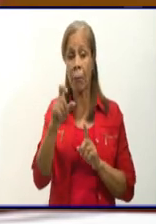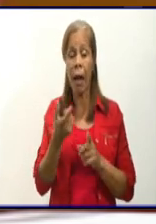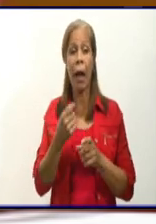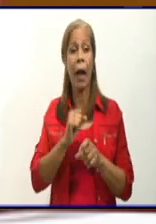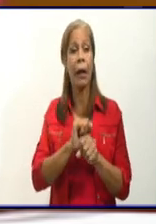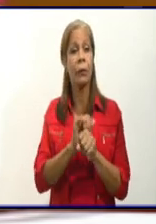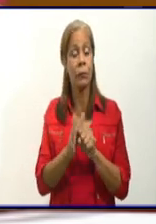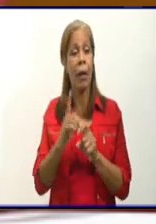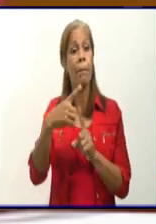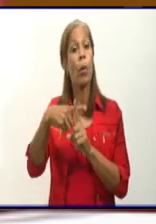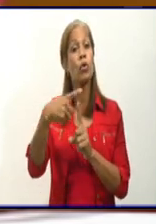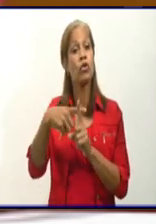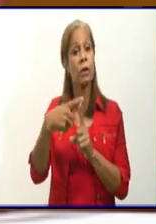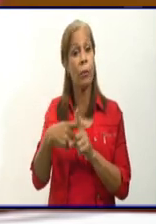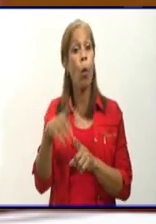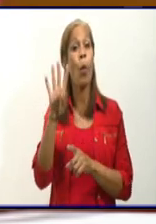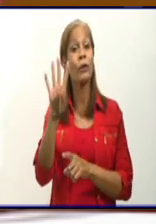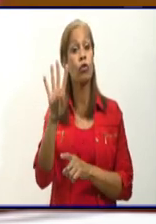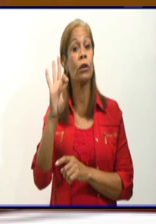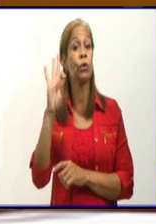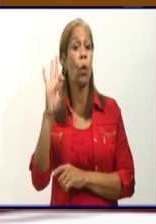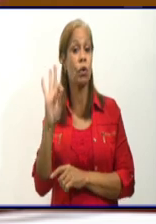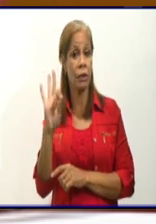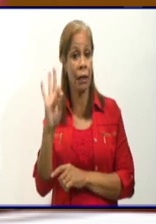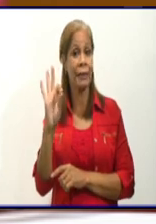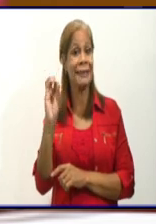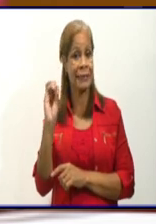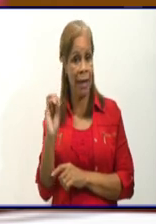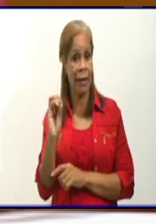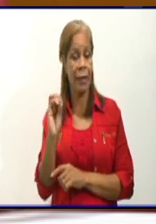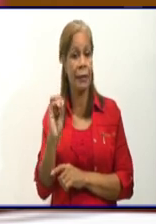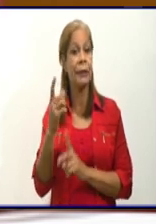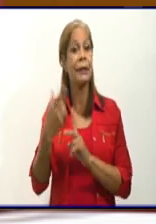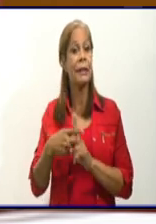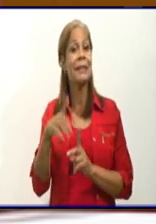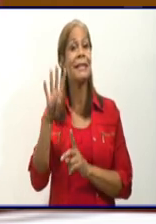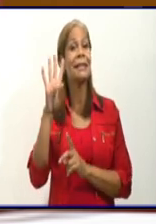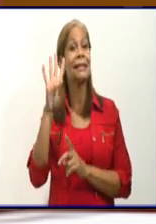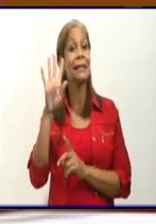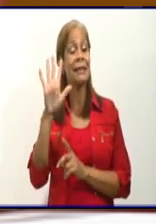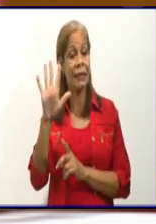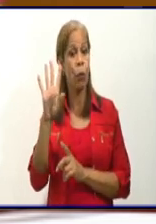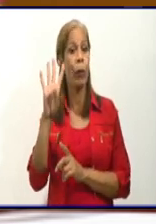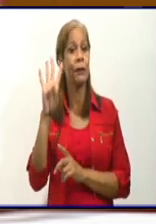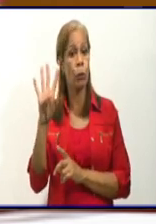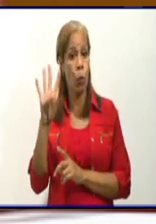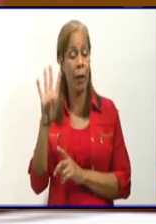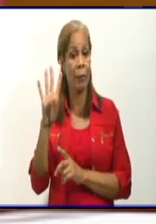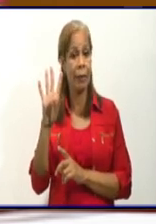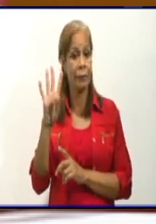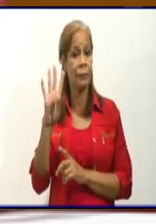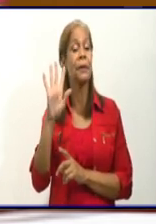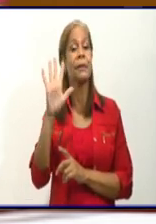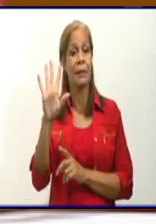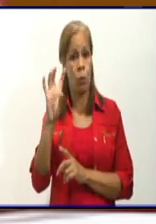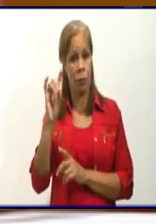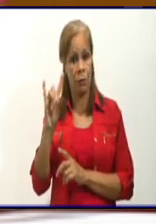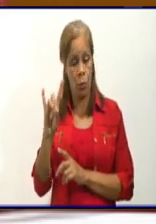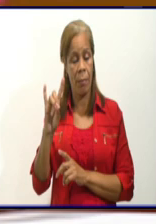activos, tenemos 480 pacientes dentro de la provincia y 59 fuera de la provincia, 375